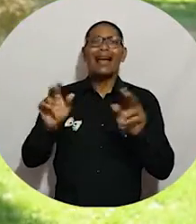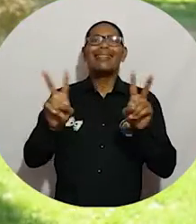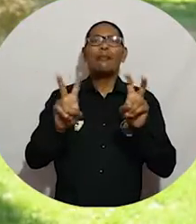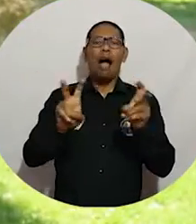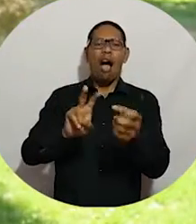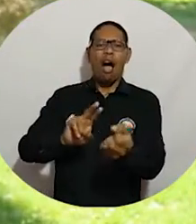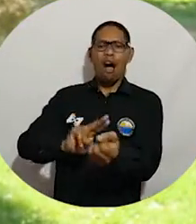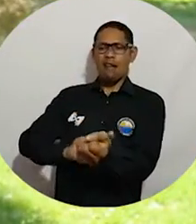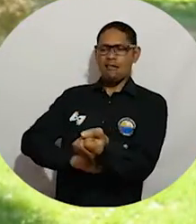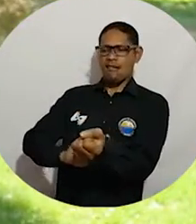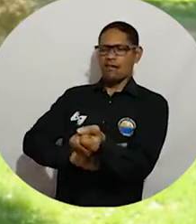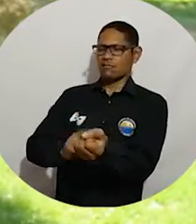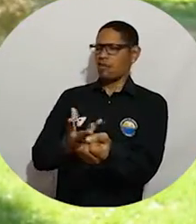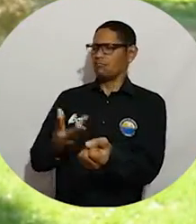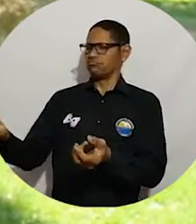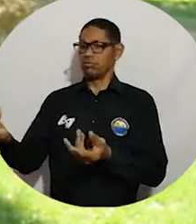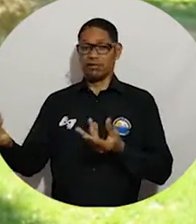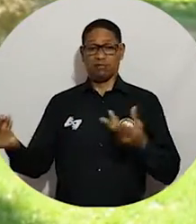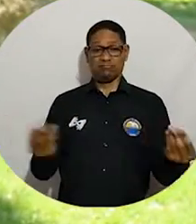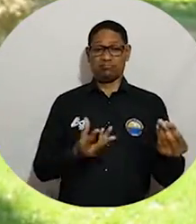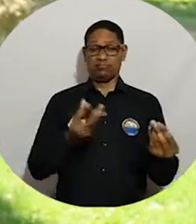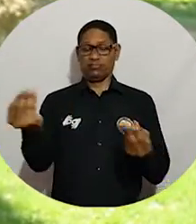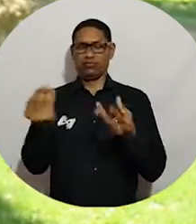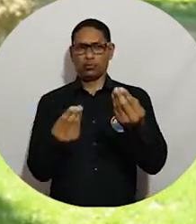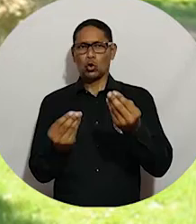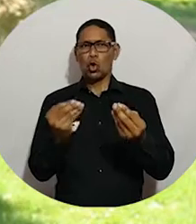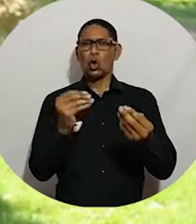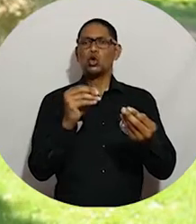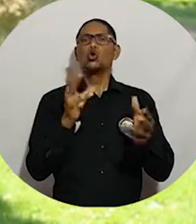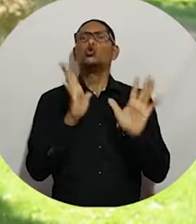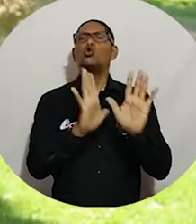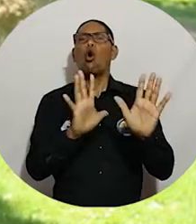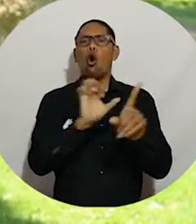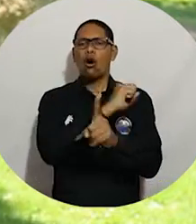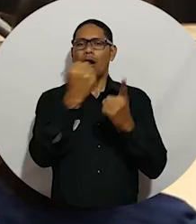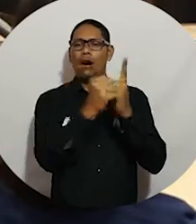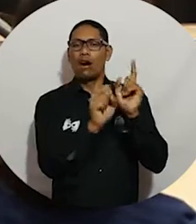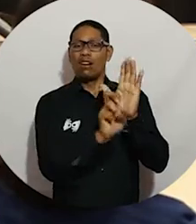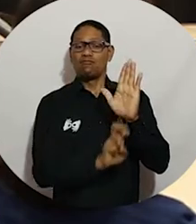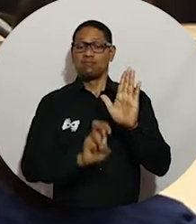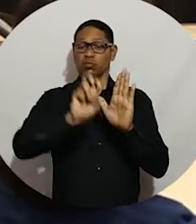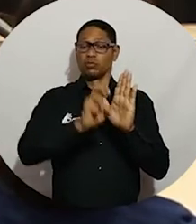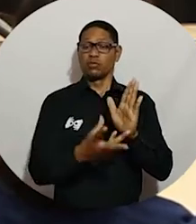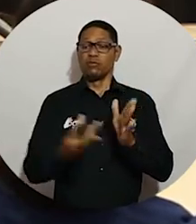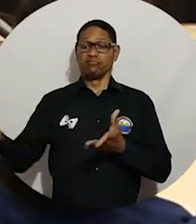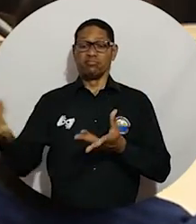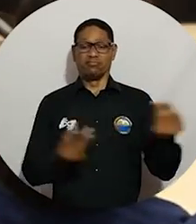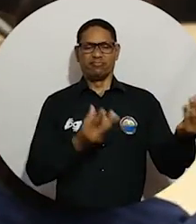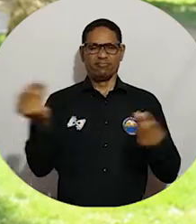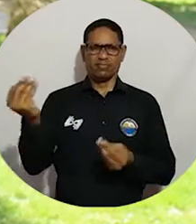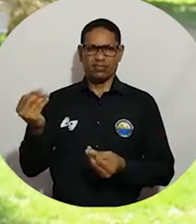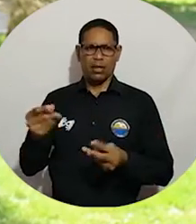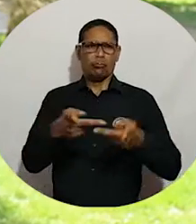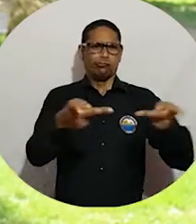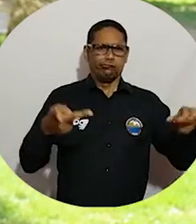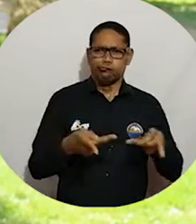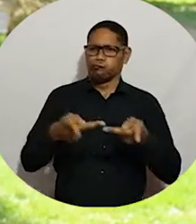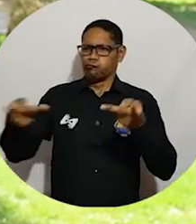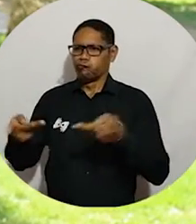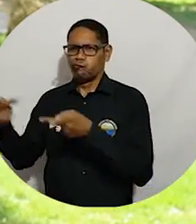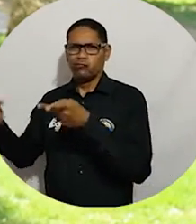llamada raza es una categoría, como digo, social, sociocultural, que operó a lo largo de